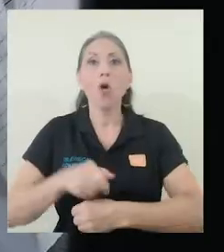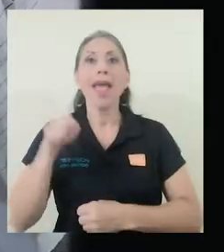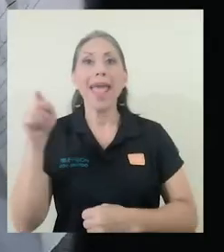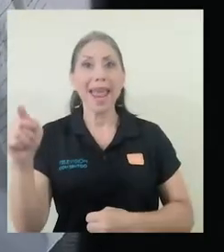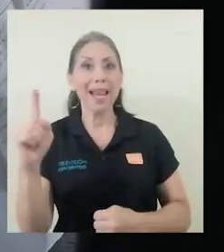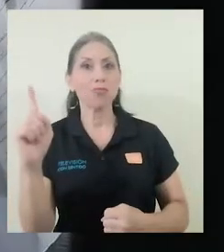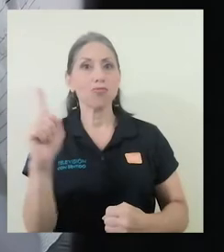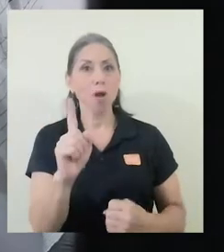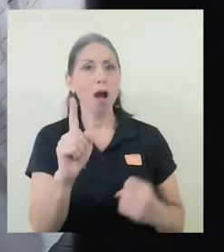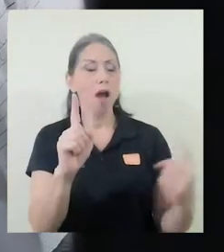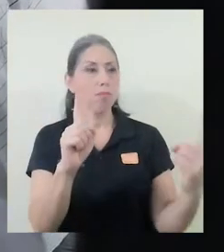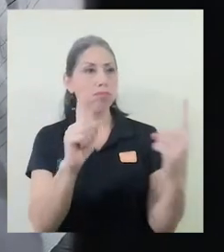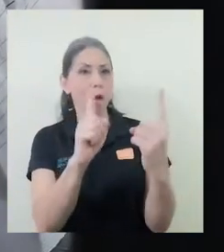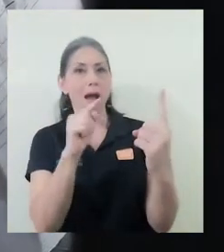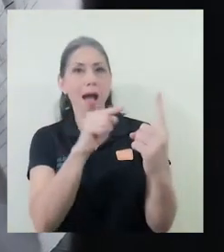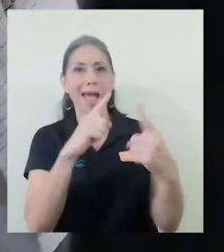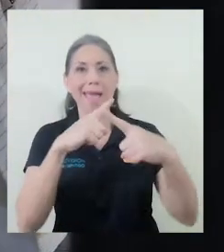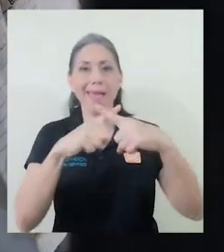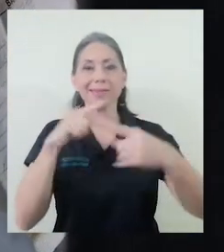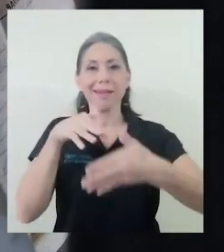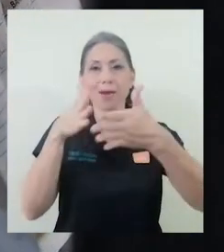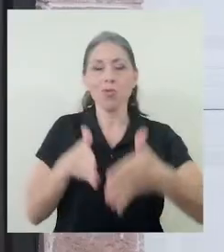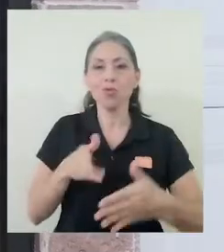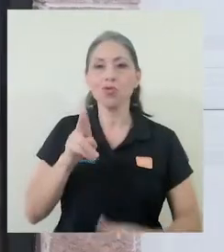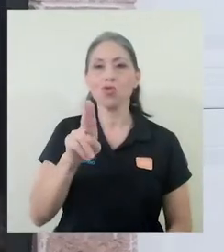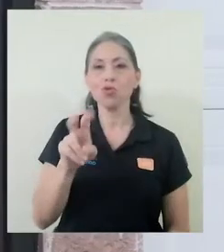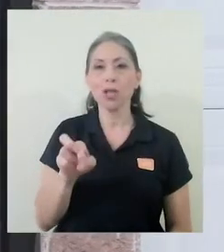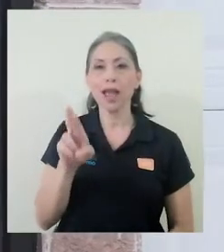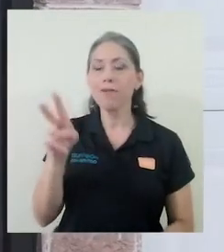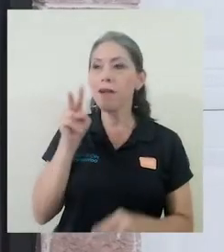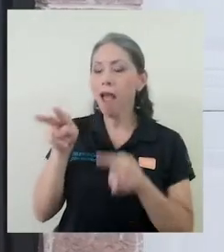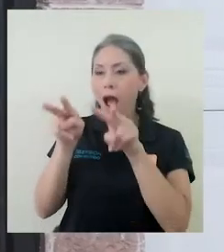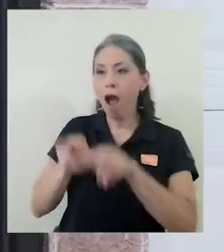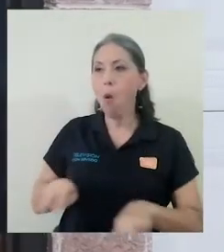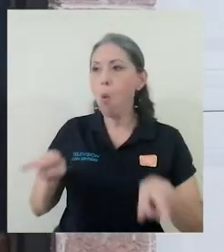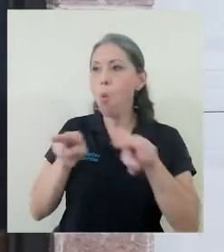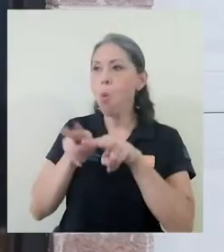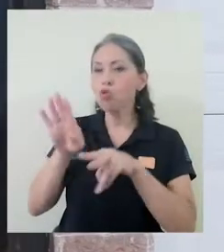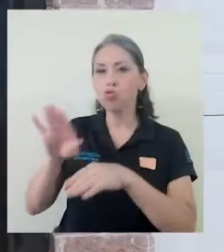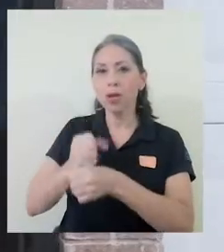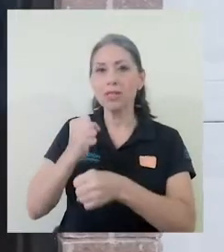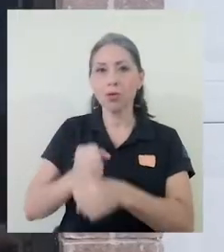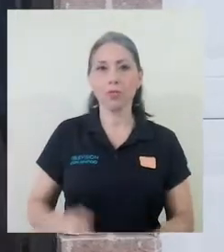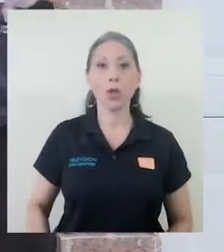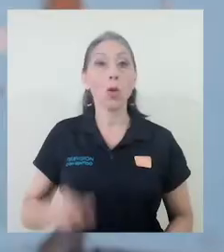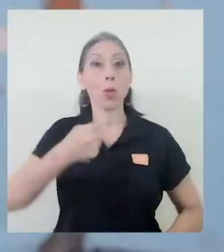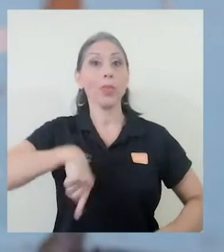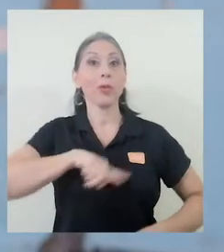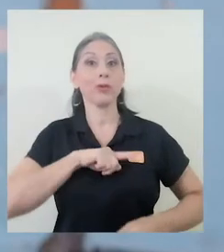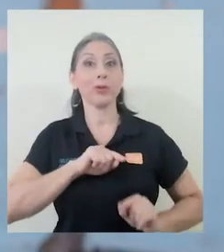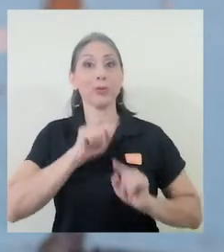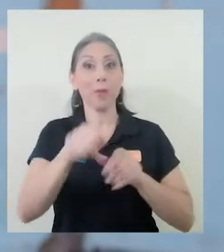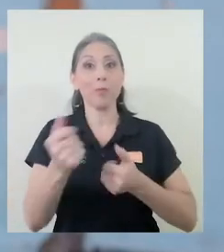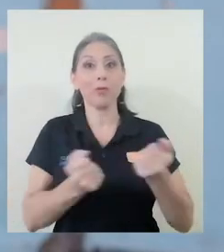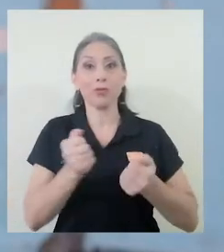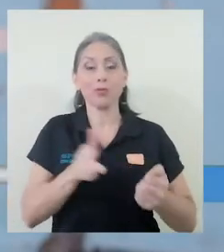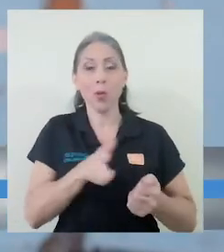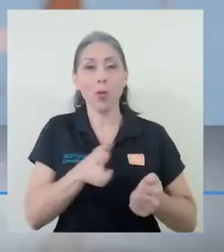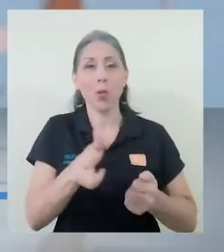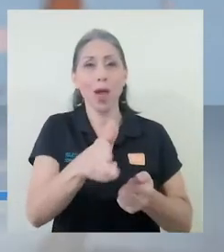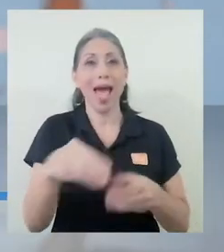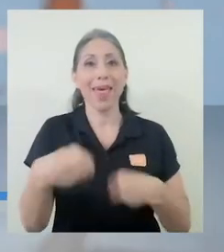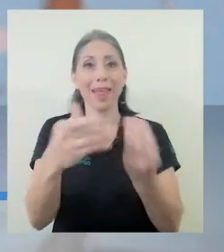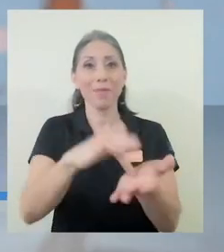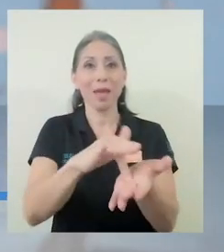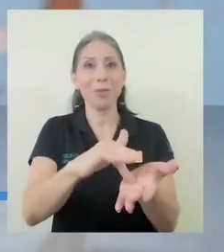con ex alumnos de la UCR que han valorado positivamente su gestión. Cuando llegamos a los medicamentos se vuelve